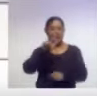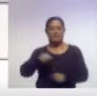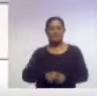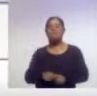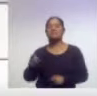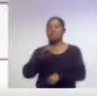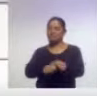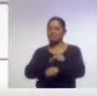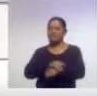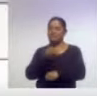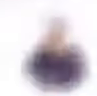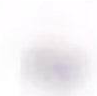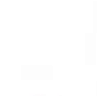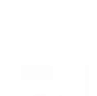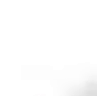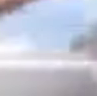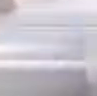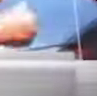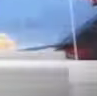amigo auditorio, que tengan una excelente tarde.